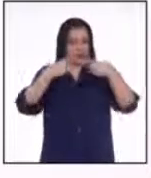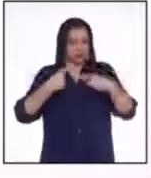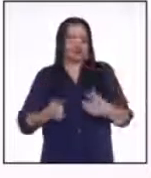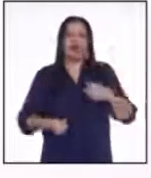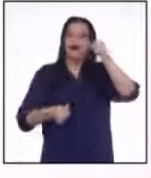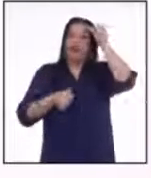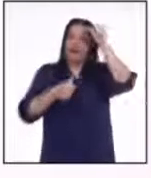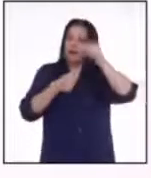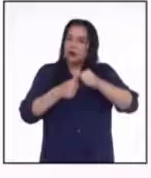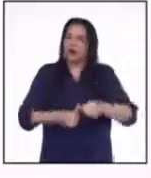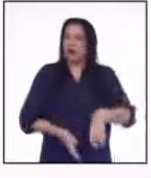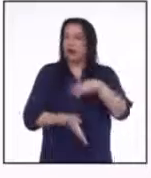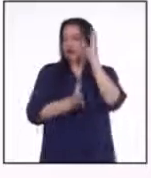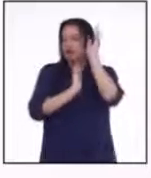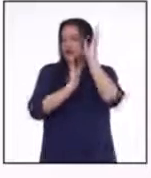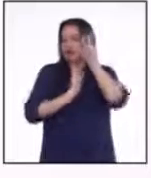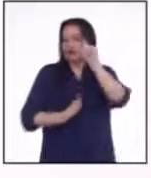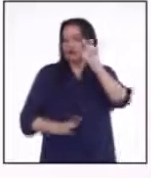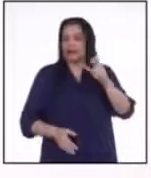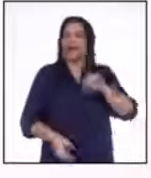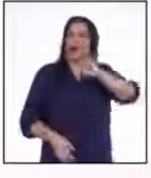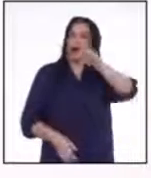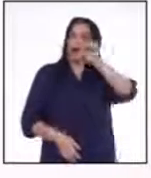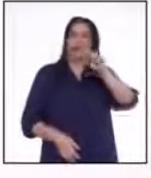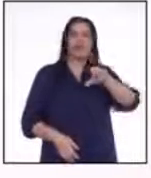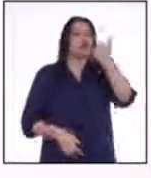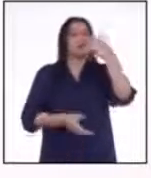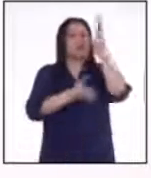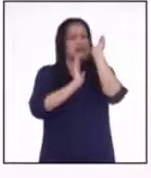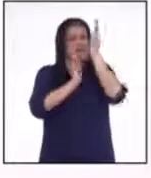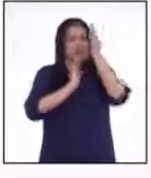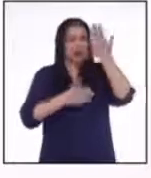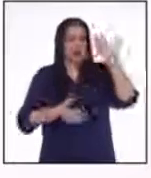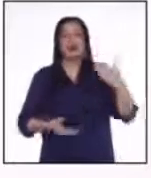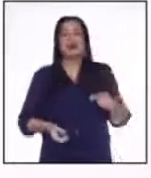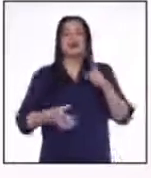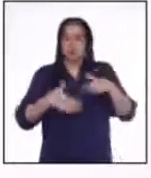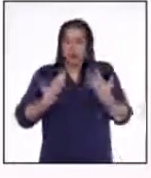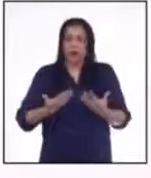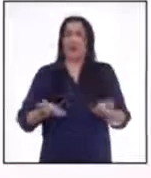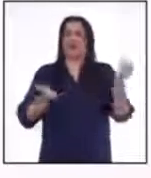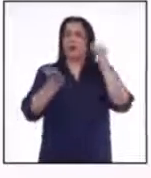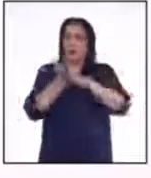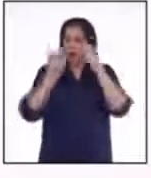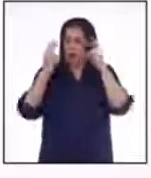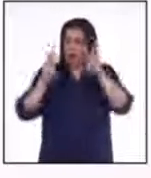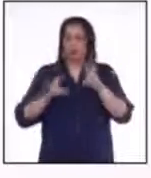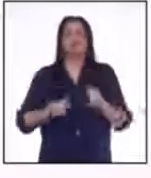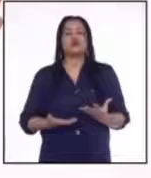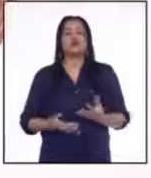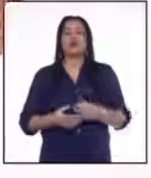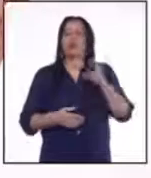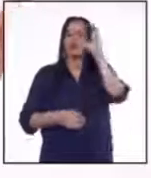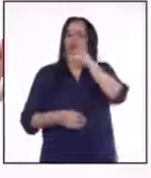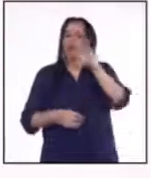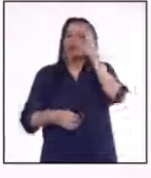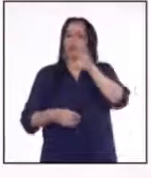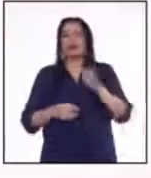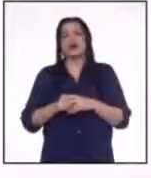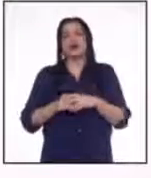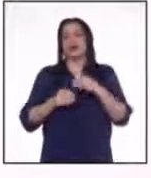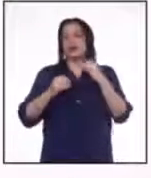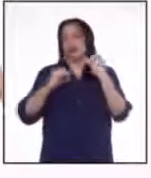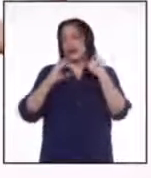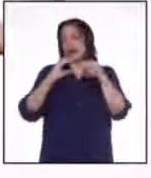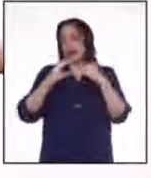Recuerden que el TEDxTucuy de Javier y los otros TEDxTucuy están a disposición con solamente buscarlos en la